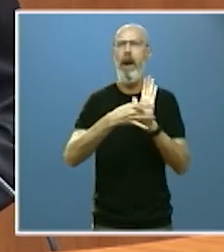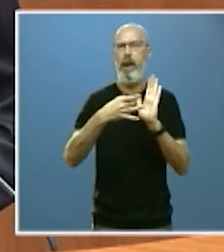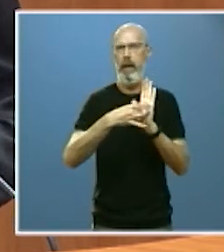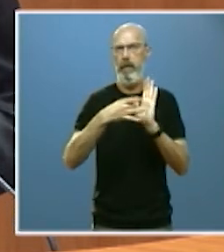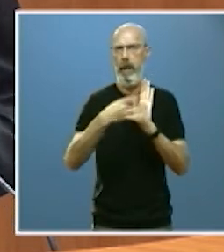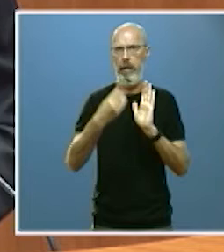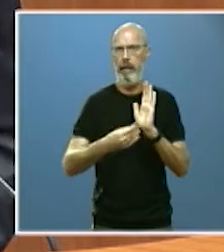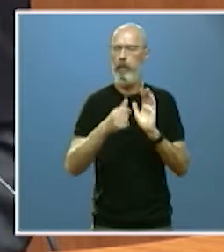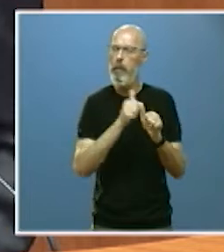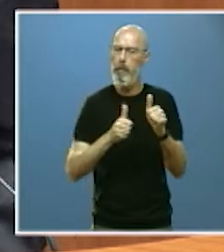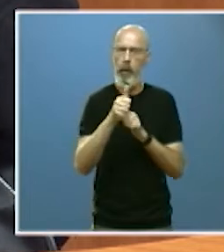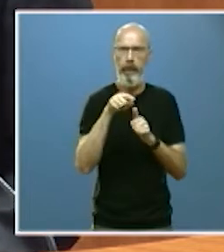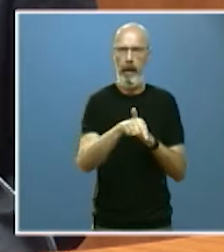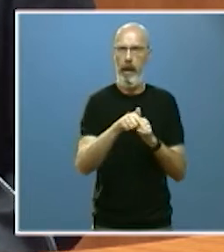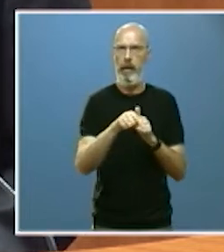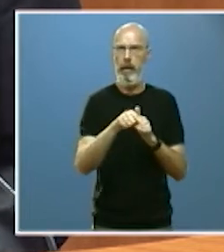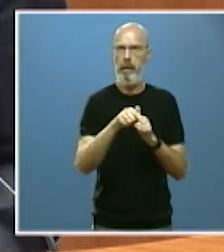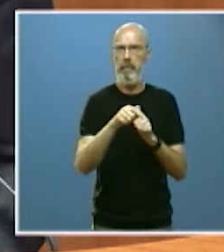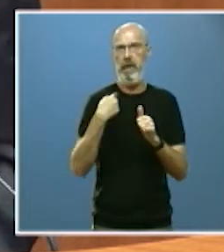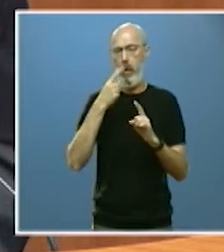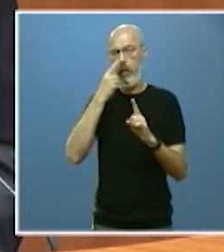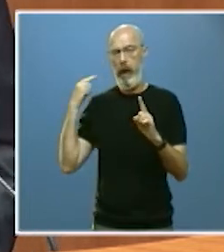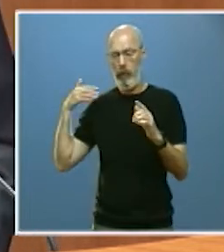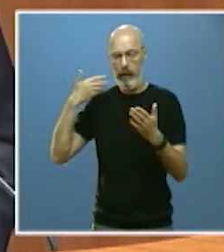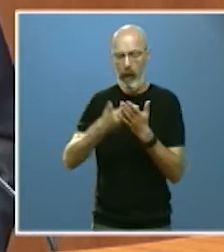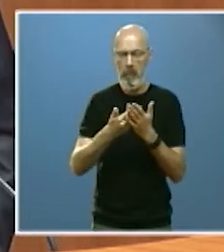algunos datos señalan que también ha mejorado en el último año.